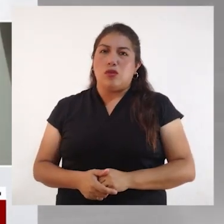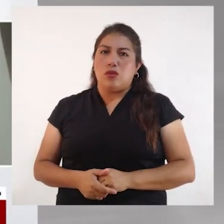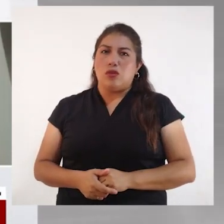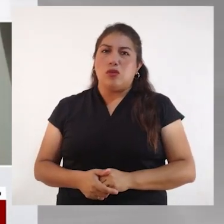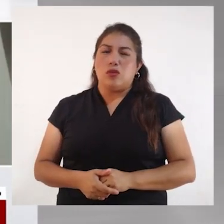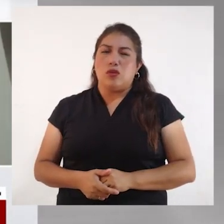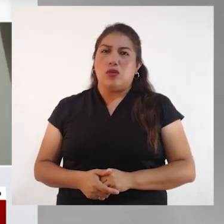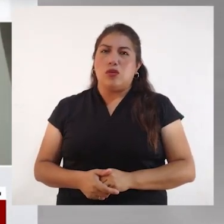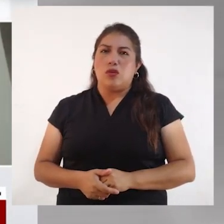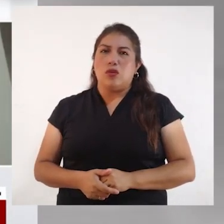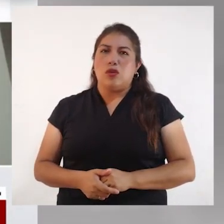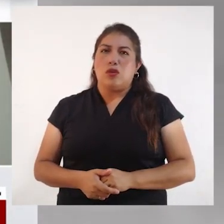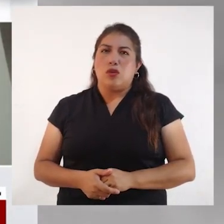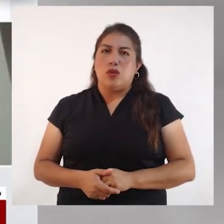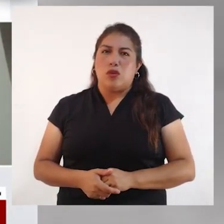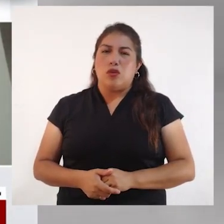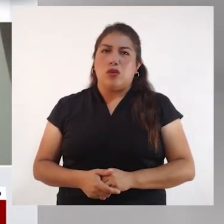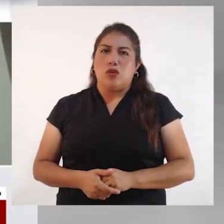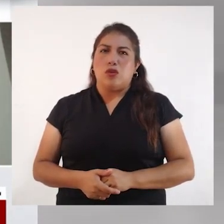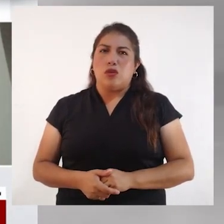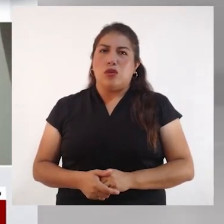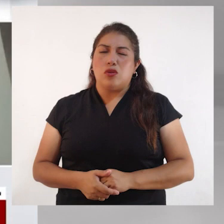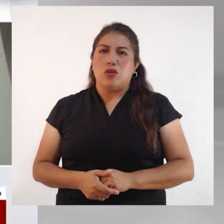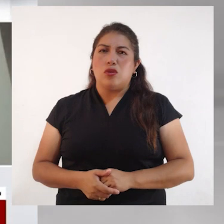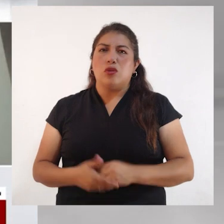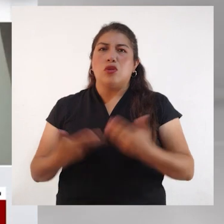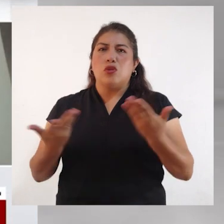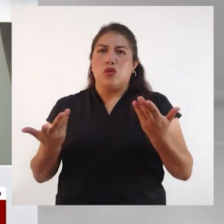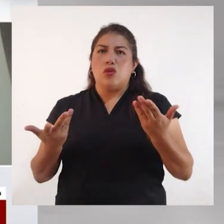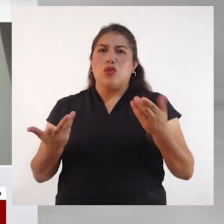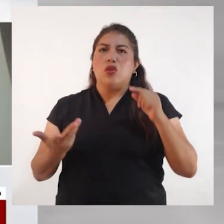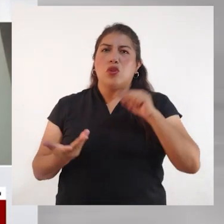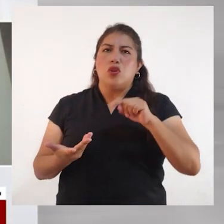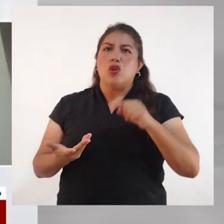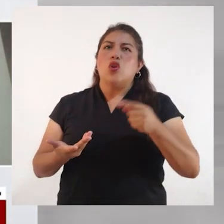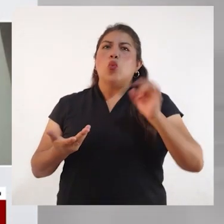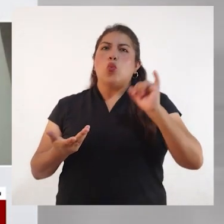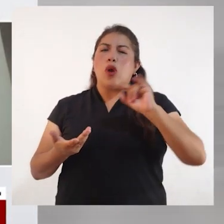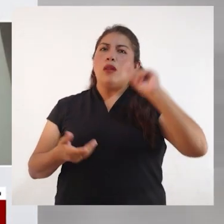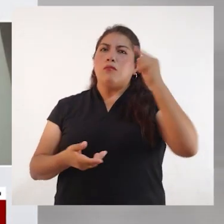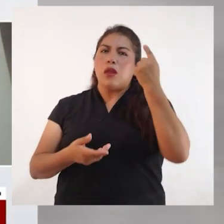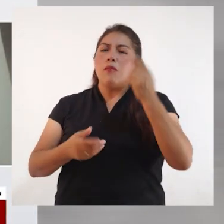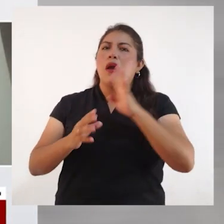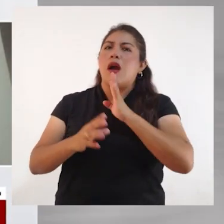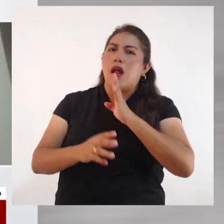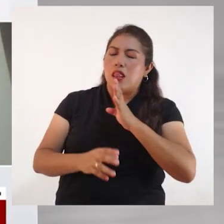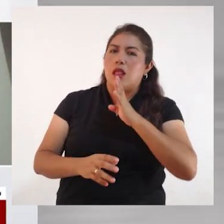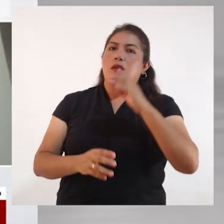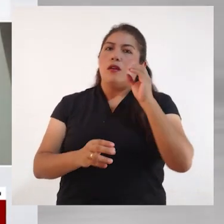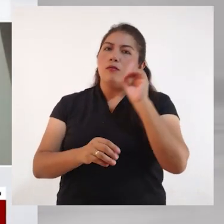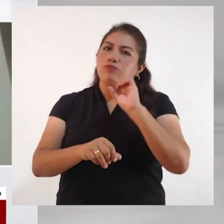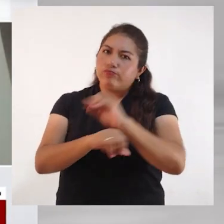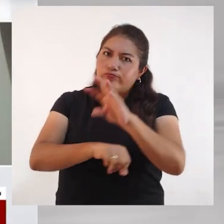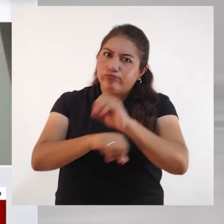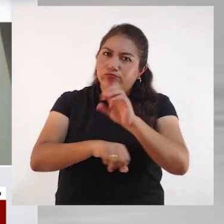Se debe realizar, como lo que te digo, ¿no? Todo es por el tema de concientización,